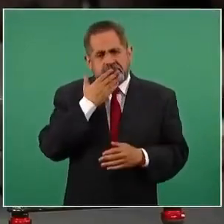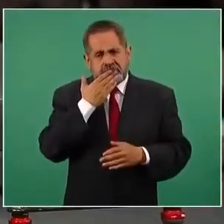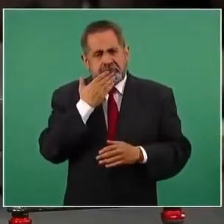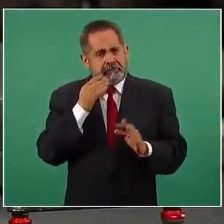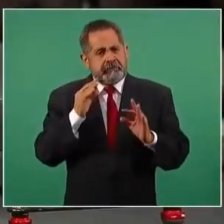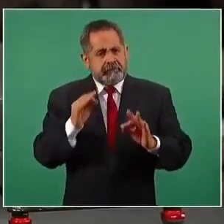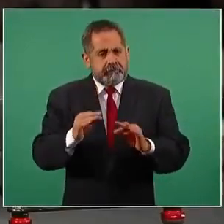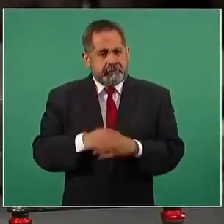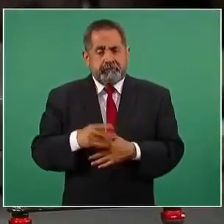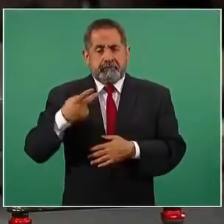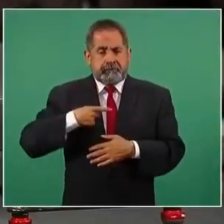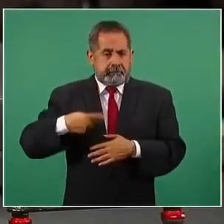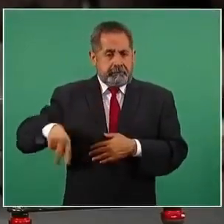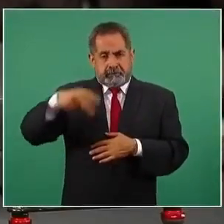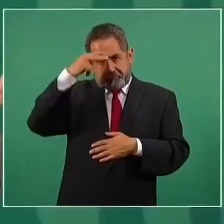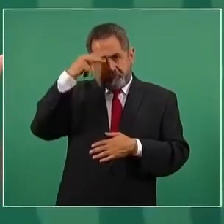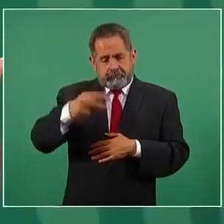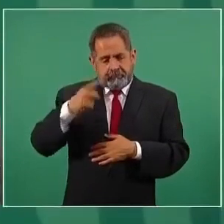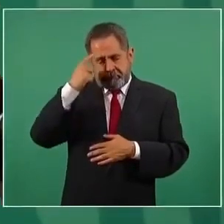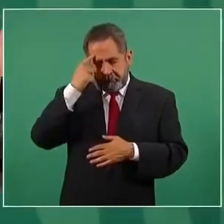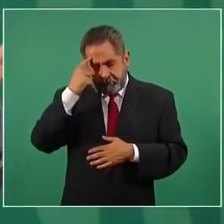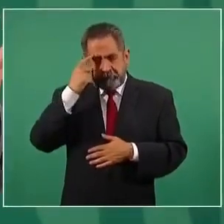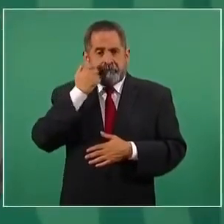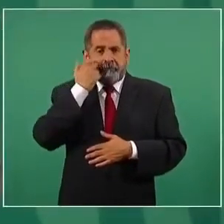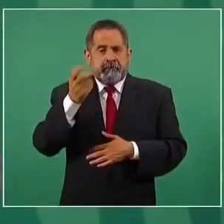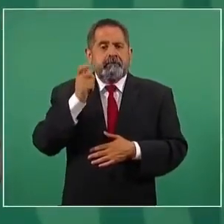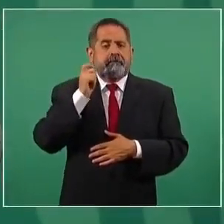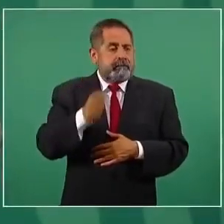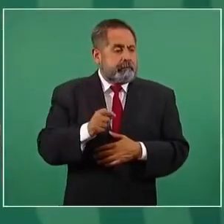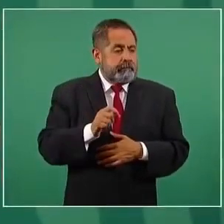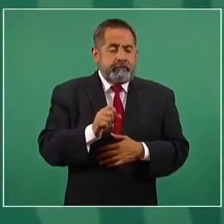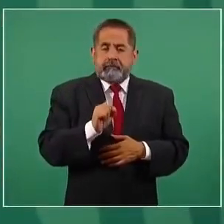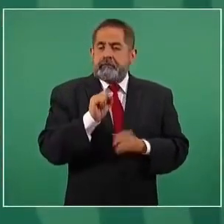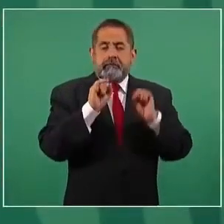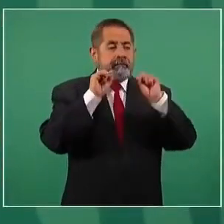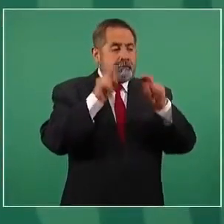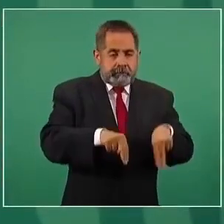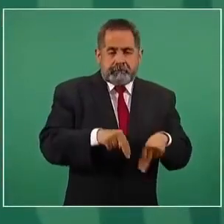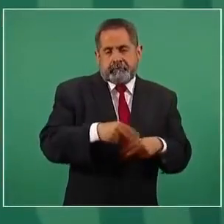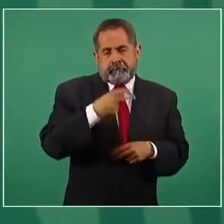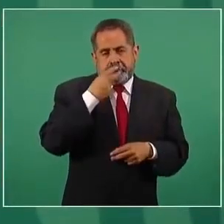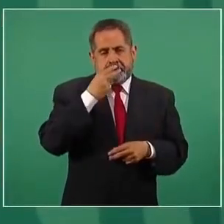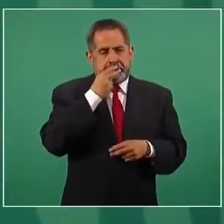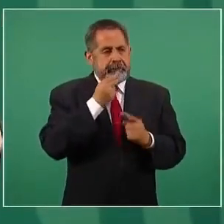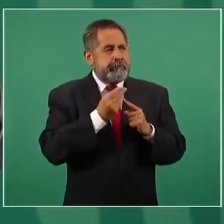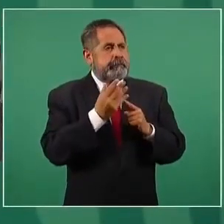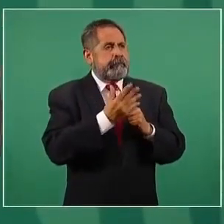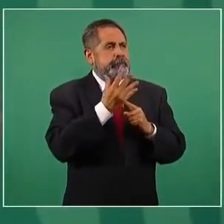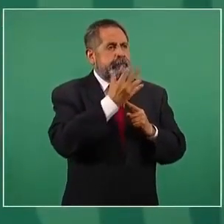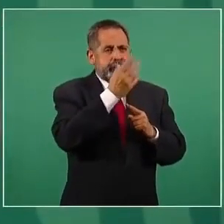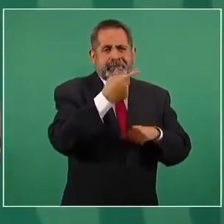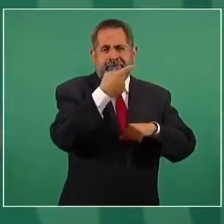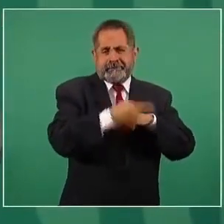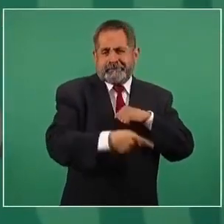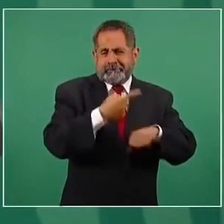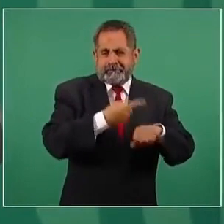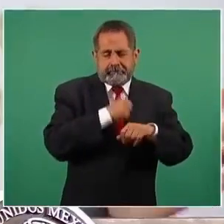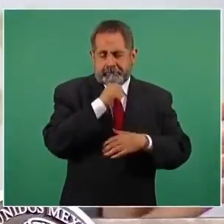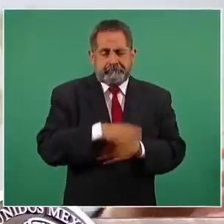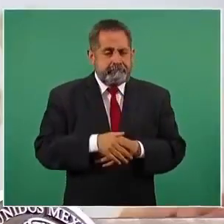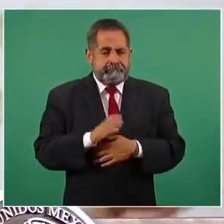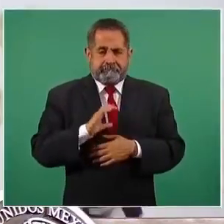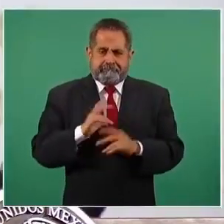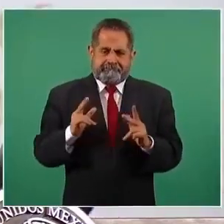que las personas en México desean estar libres de los daños que causa el tabaco. Cánceres,